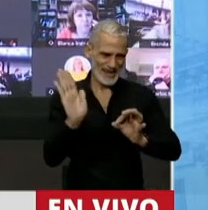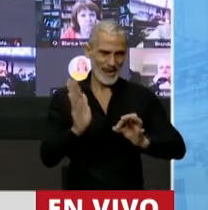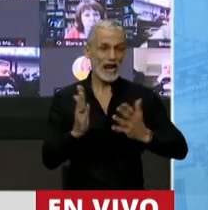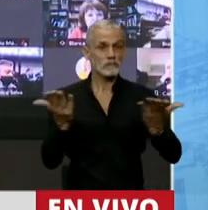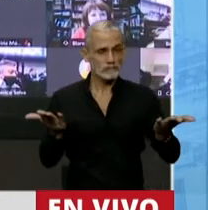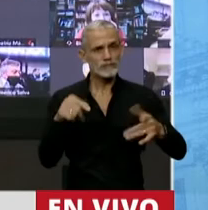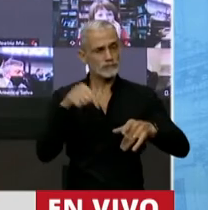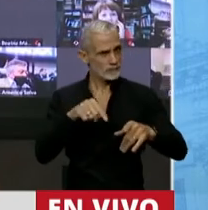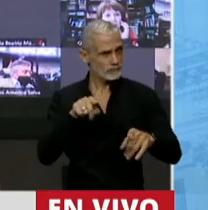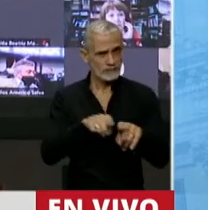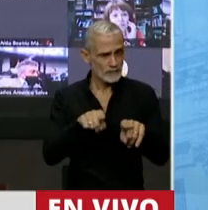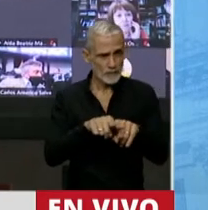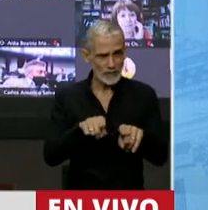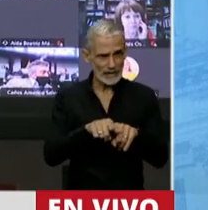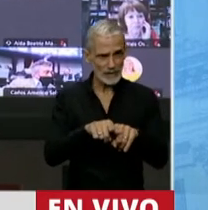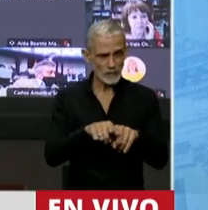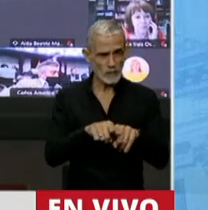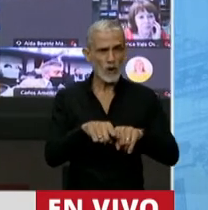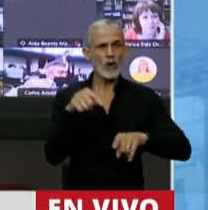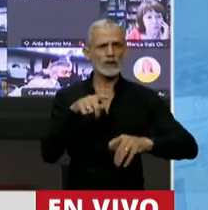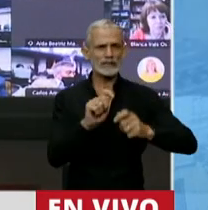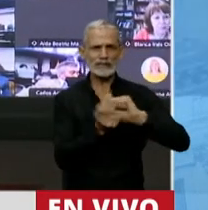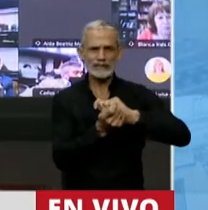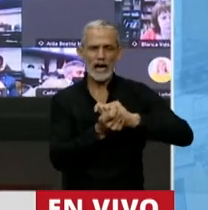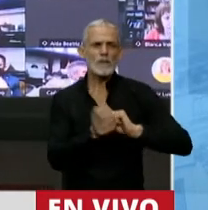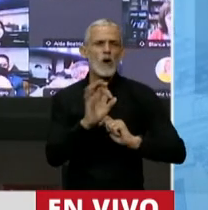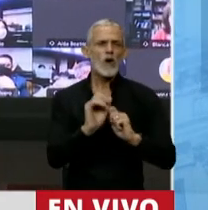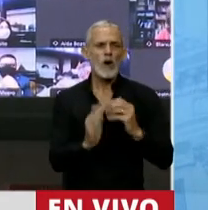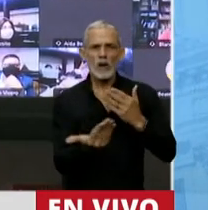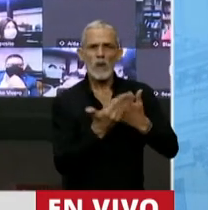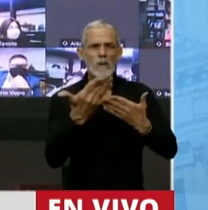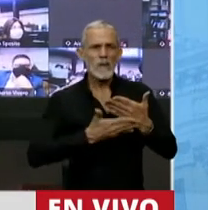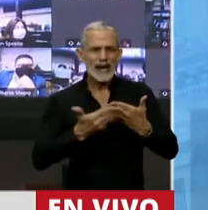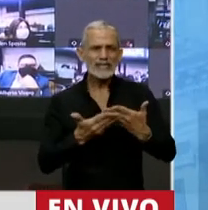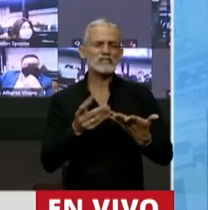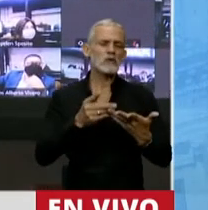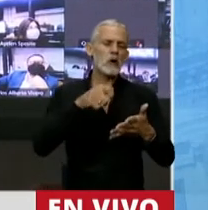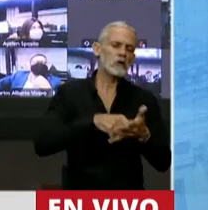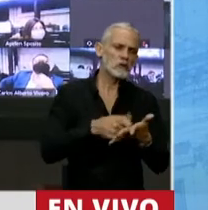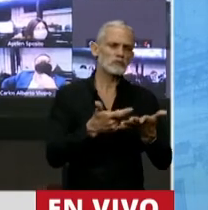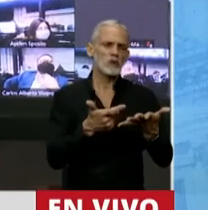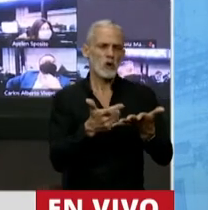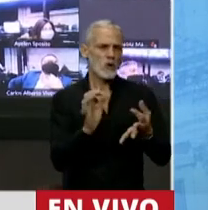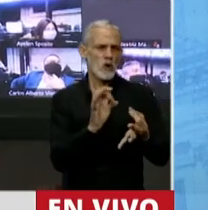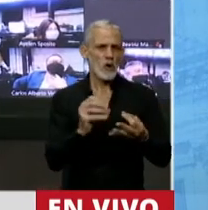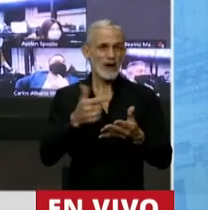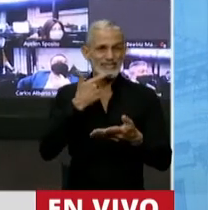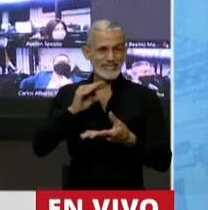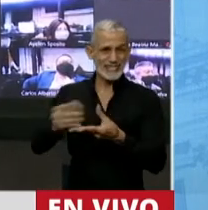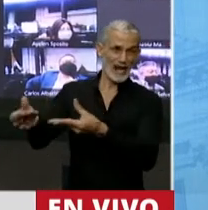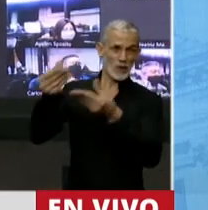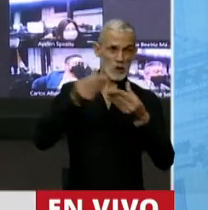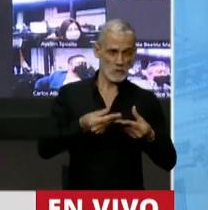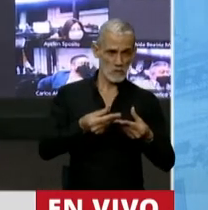Por lo tanto, también nos abstenemos a esta modificación o a este agregado o a esta corrección que viene del